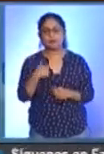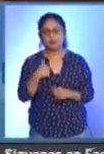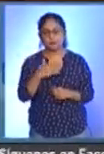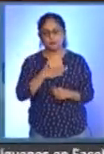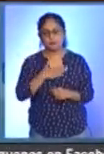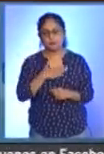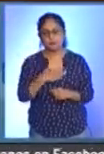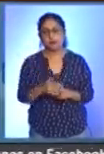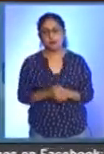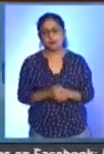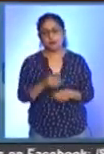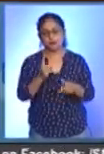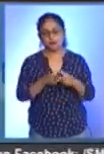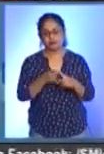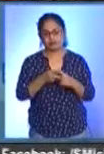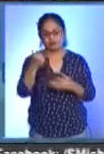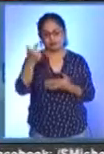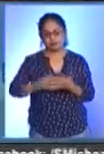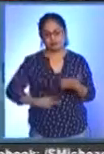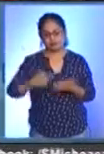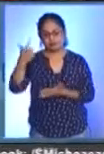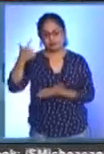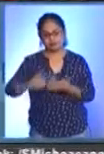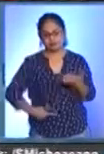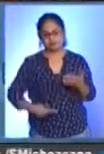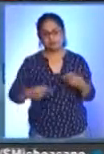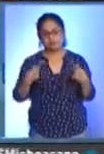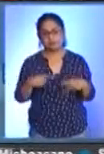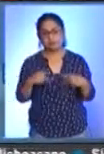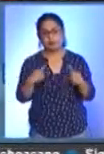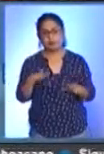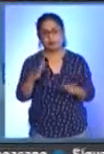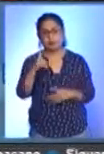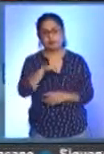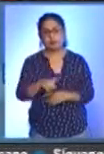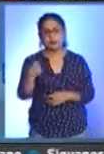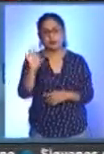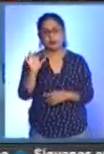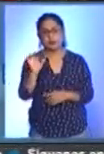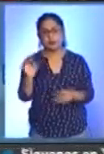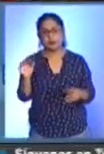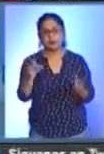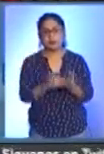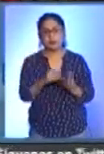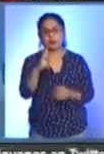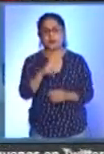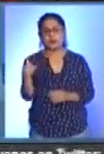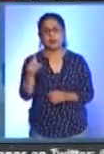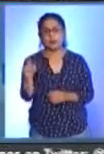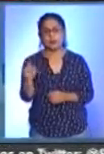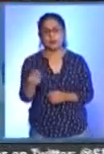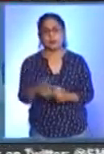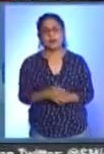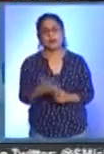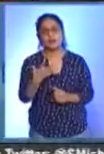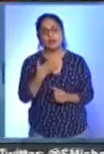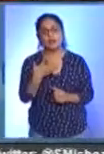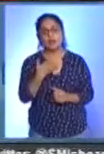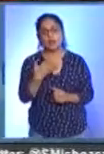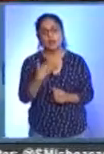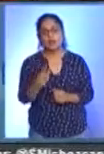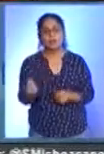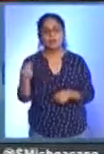Nuestro censo poblacional de este grupo de edad es de alrededor de 140 mil, 120 mil jóvenes. Tenemos una población